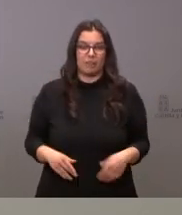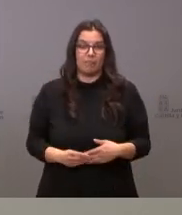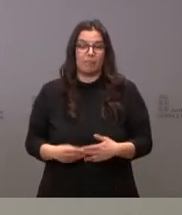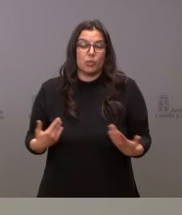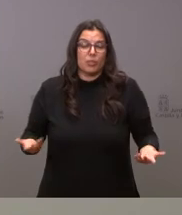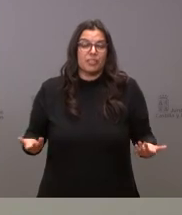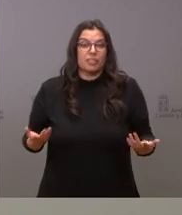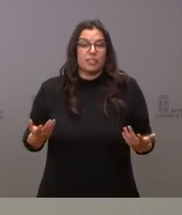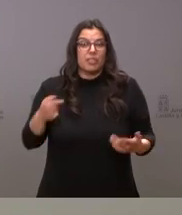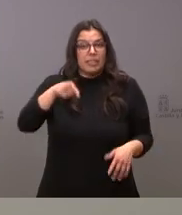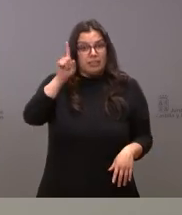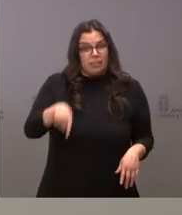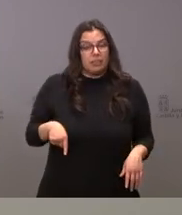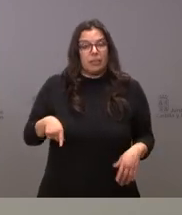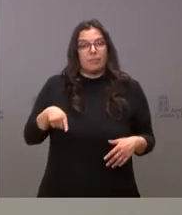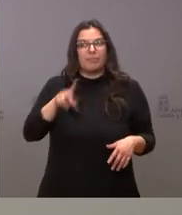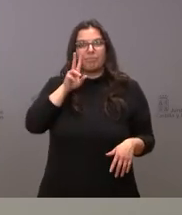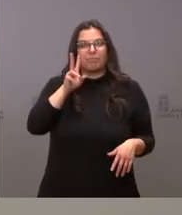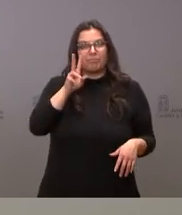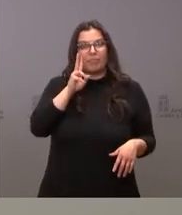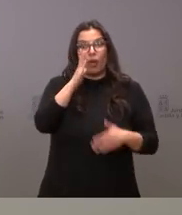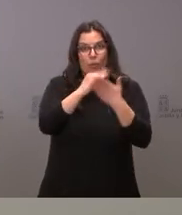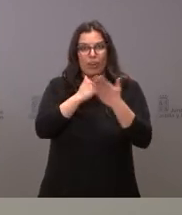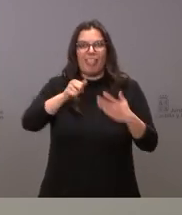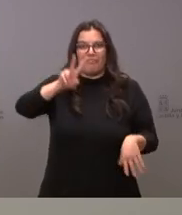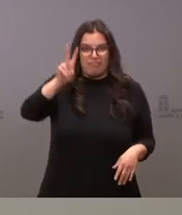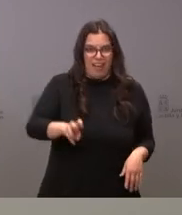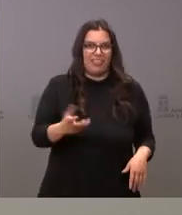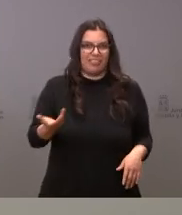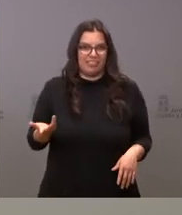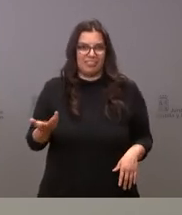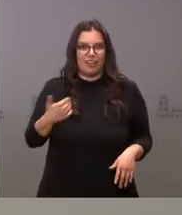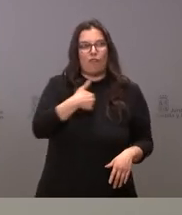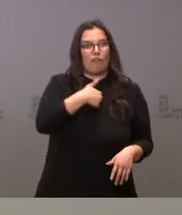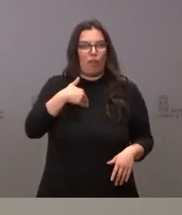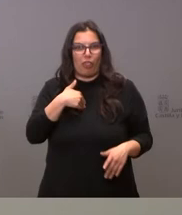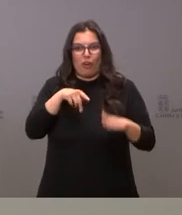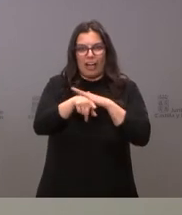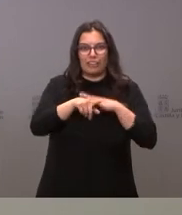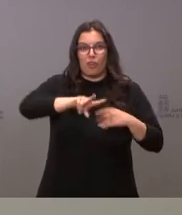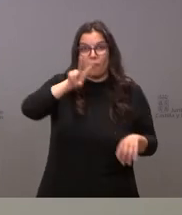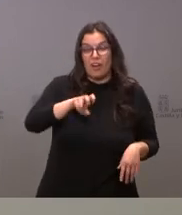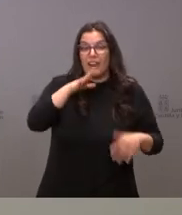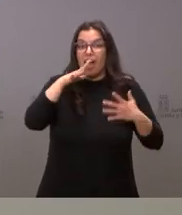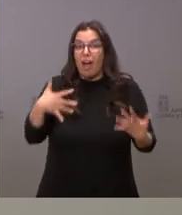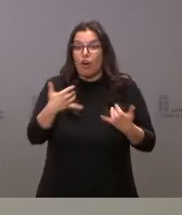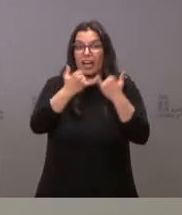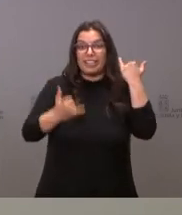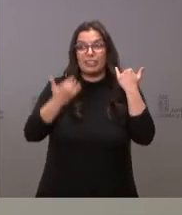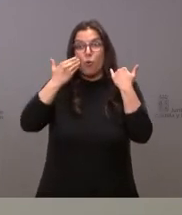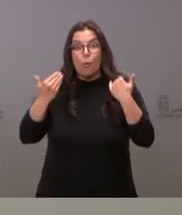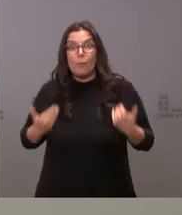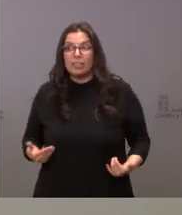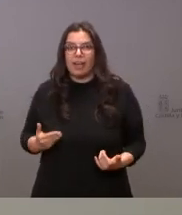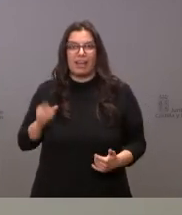por tanto aquí también se ve la utilidad de las comunidades autónomas porque esta es una crisis humanitaria pero es una crisis que tiene